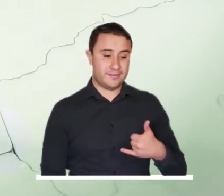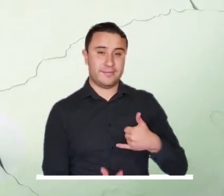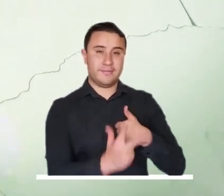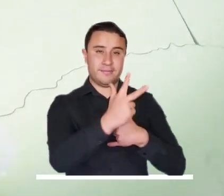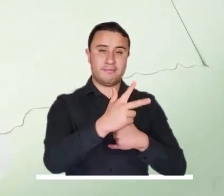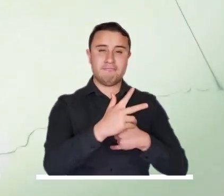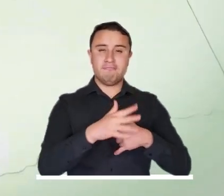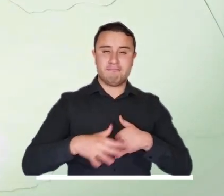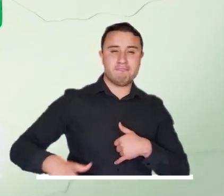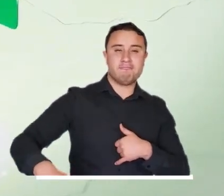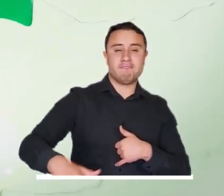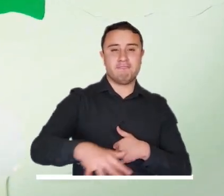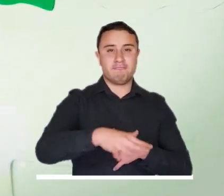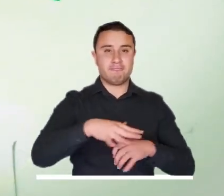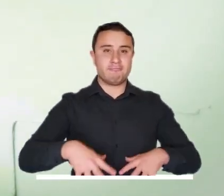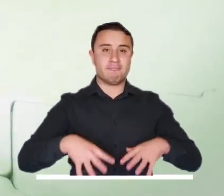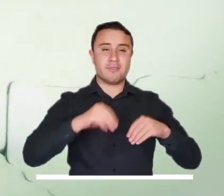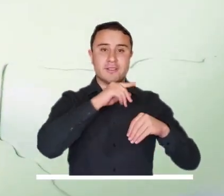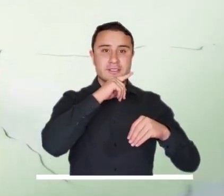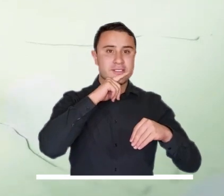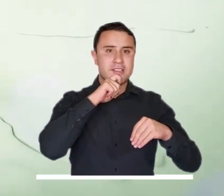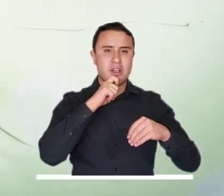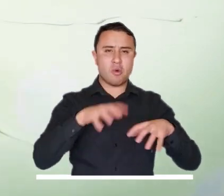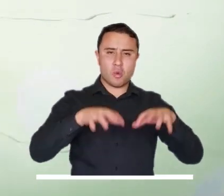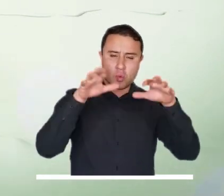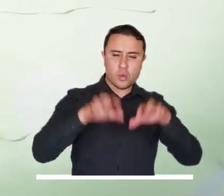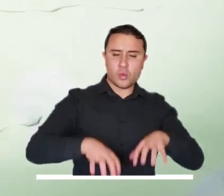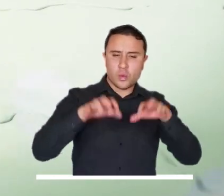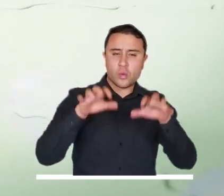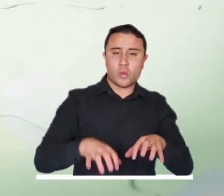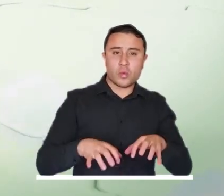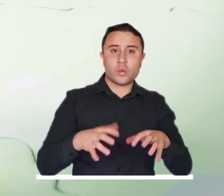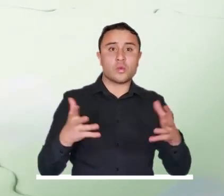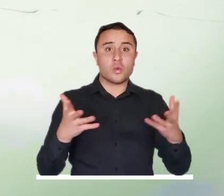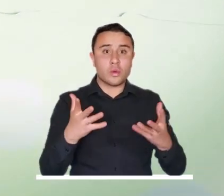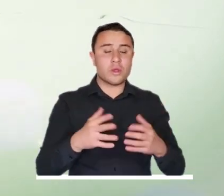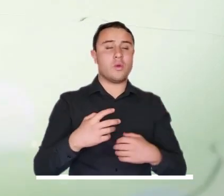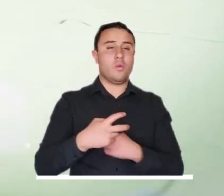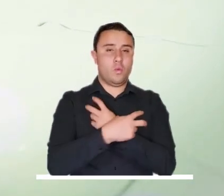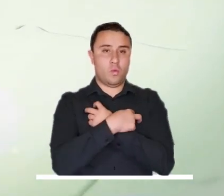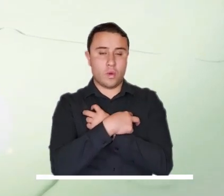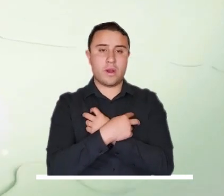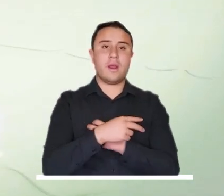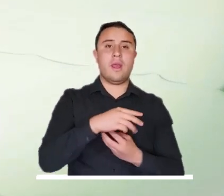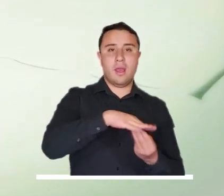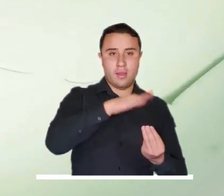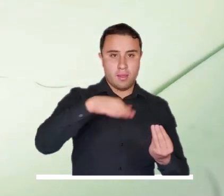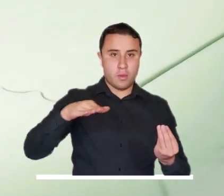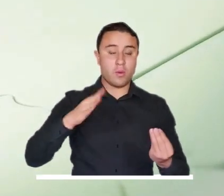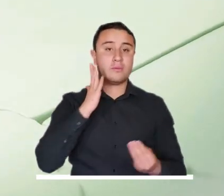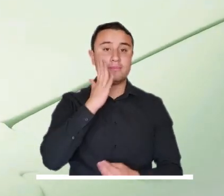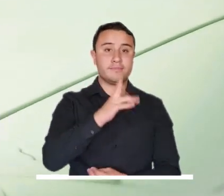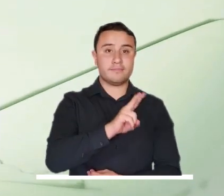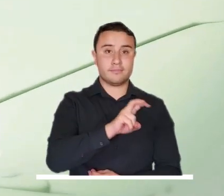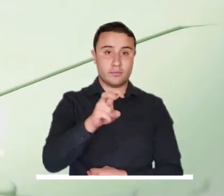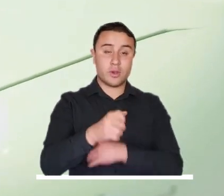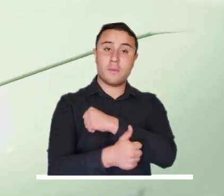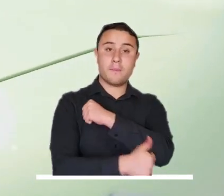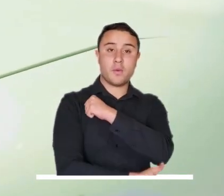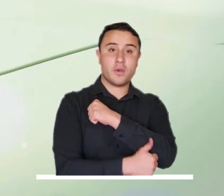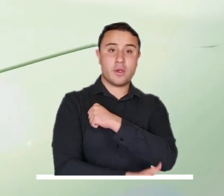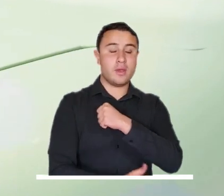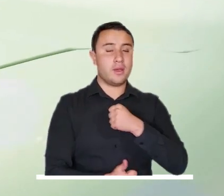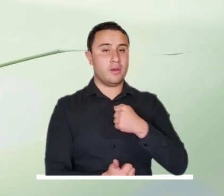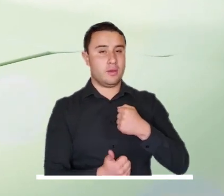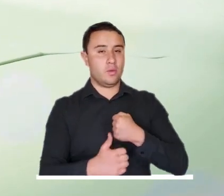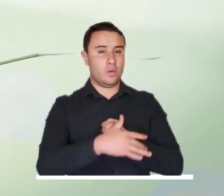En la región andina, tiempo seco con nubosidad variable en valles y zona de montaña. Posibles lluvias ocasionales en Huila, Antioquia,